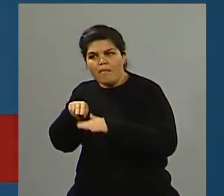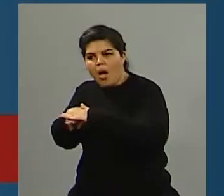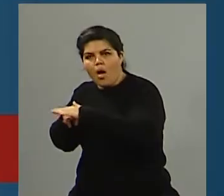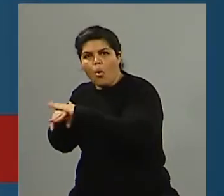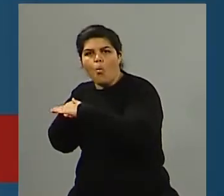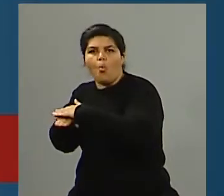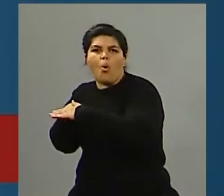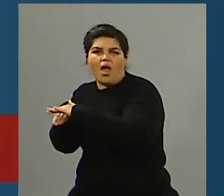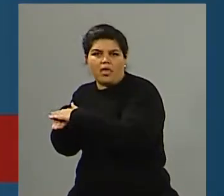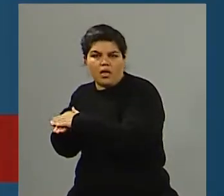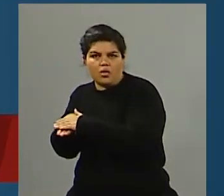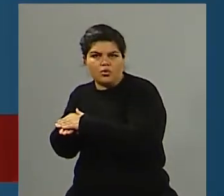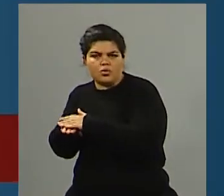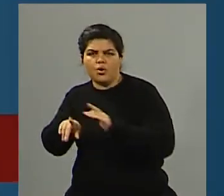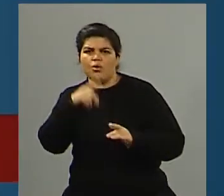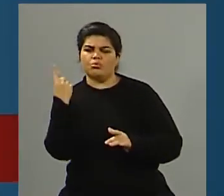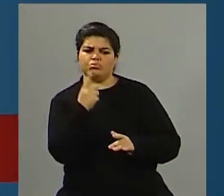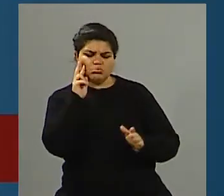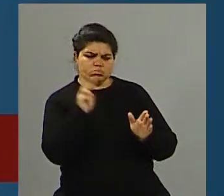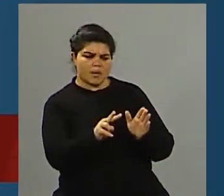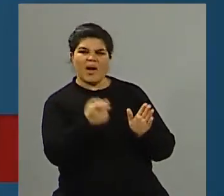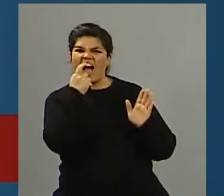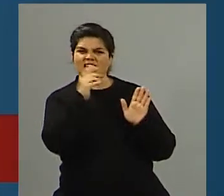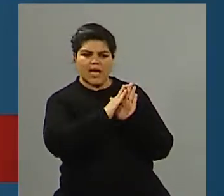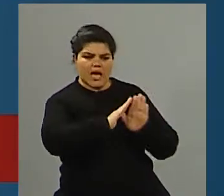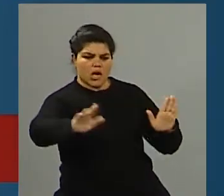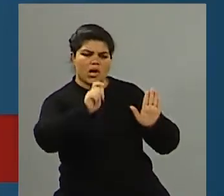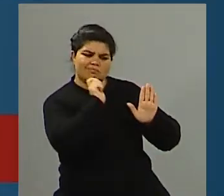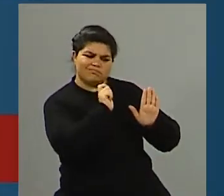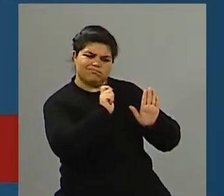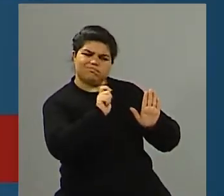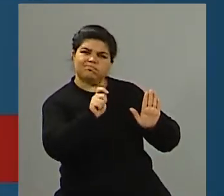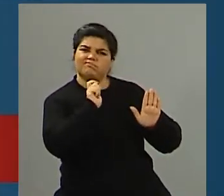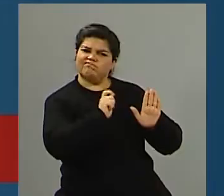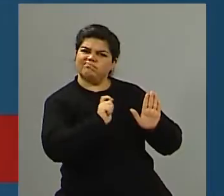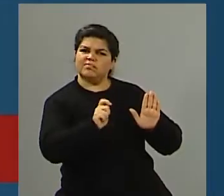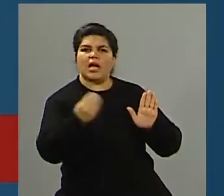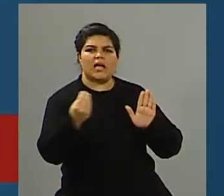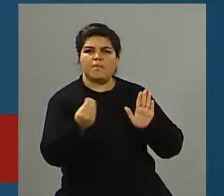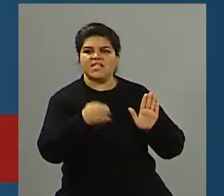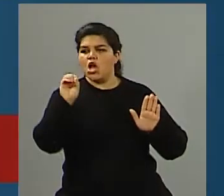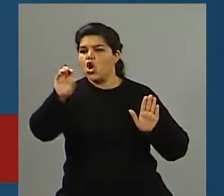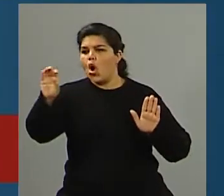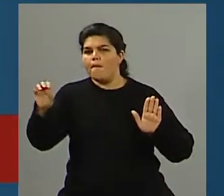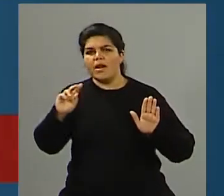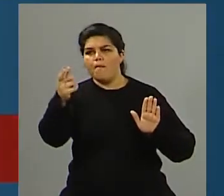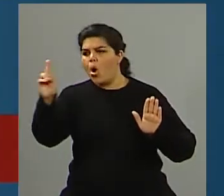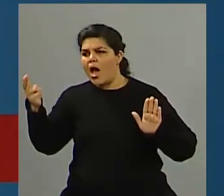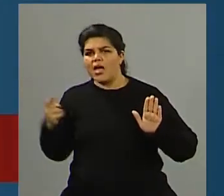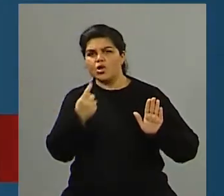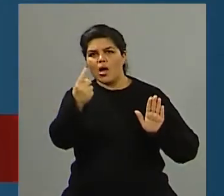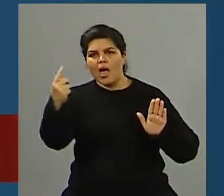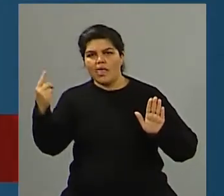en el acero los nombres, la gran mayoría, muchos son inmigrantes, son hispanos, personas que